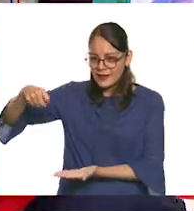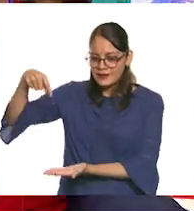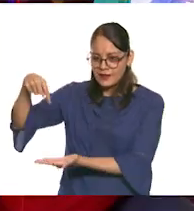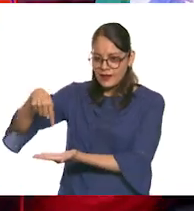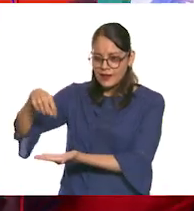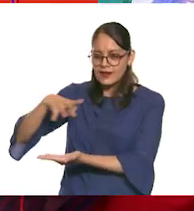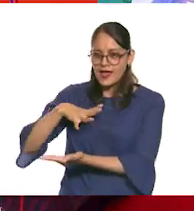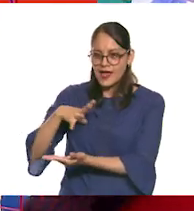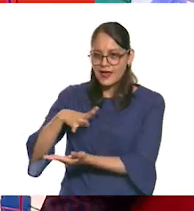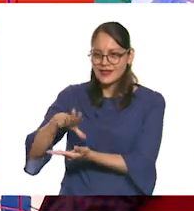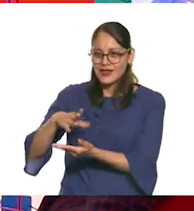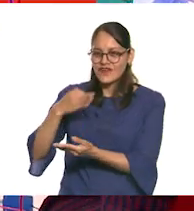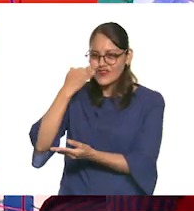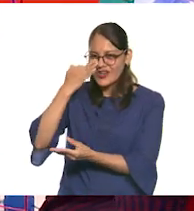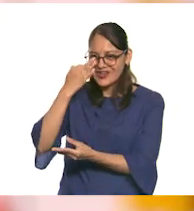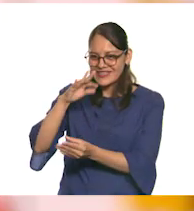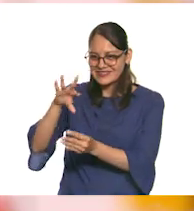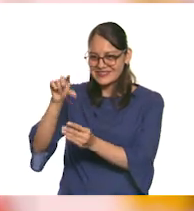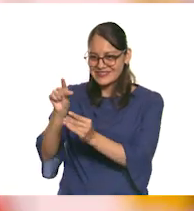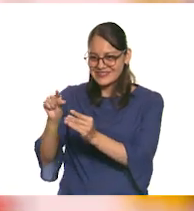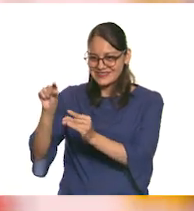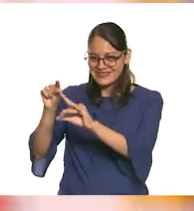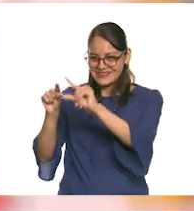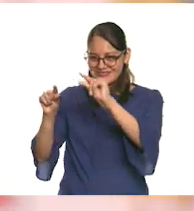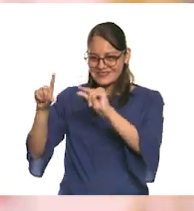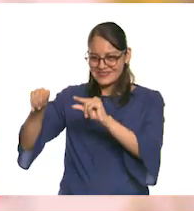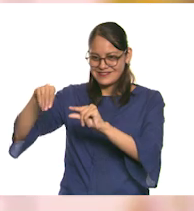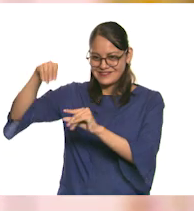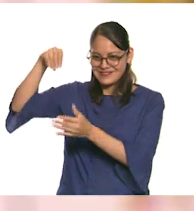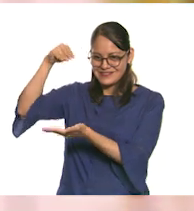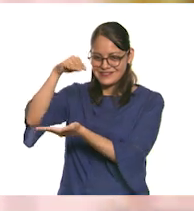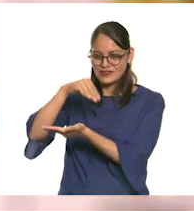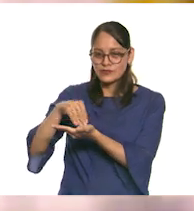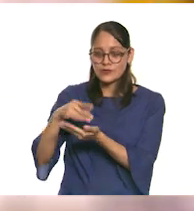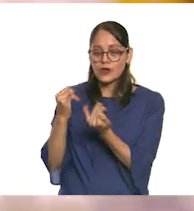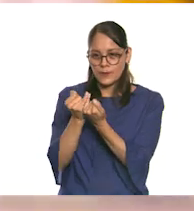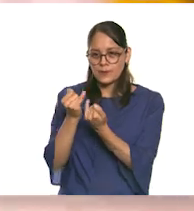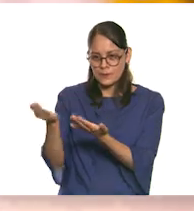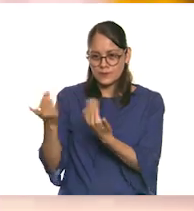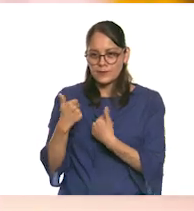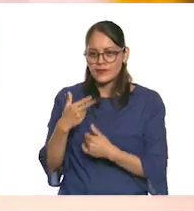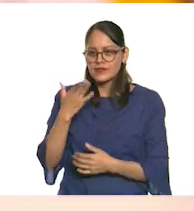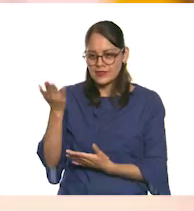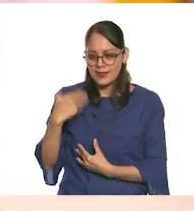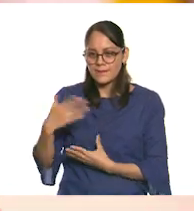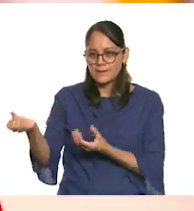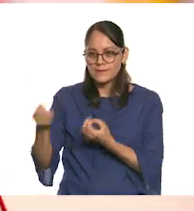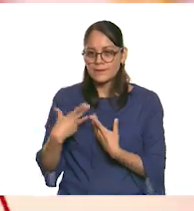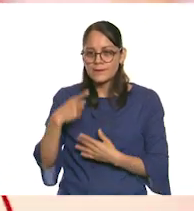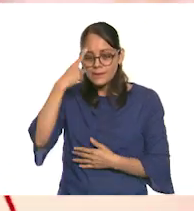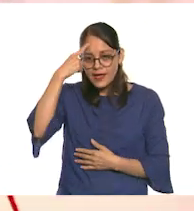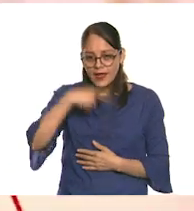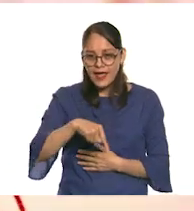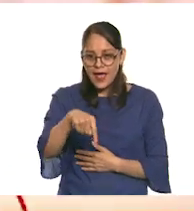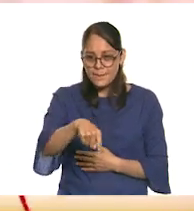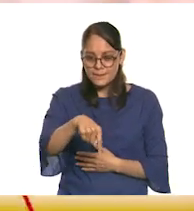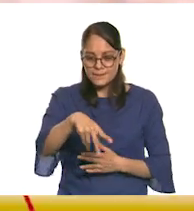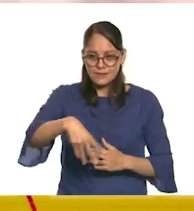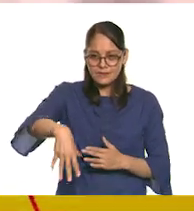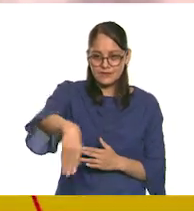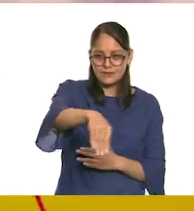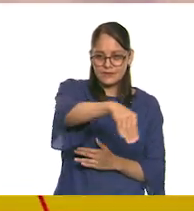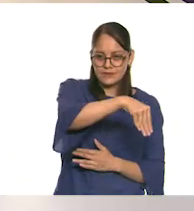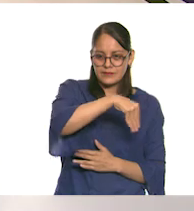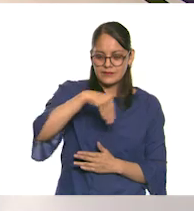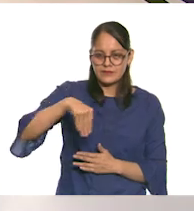los pétalos que habíamos quedado. ¡Ay, qué bonito! Y vamos a colocarlos aquí en la base. Que sean la base que